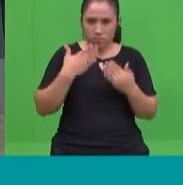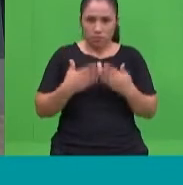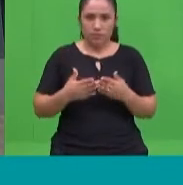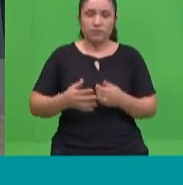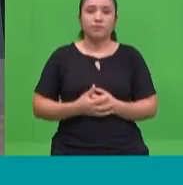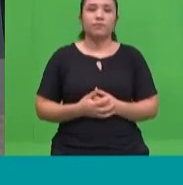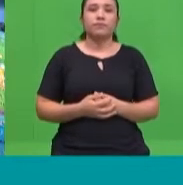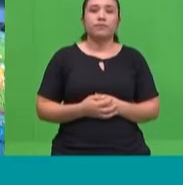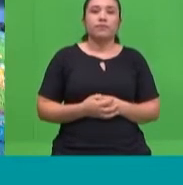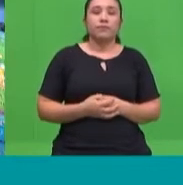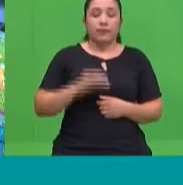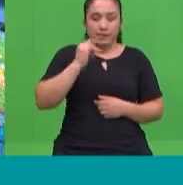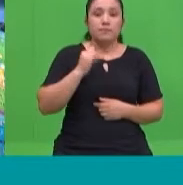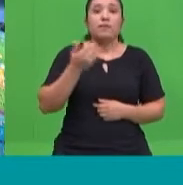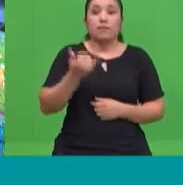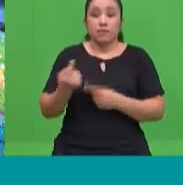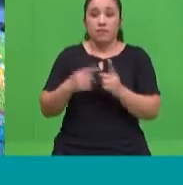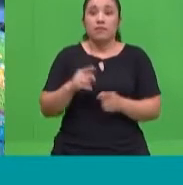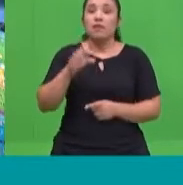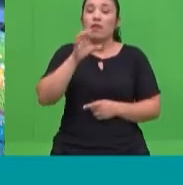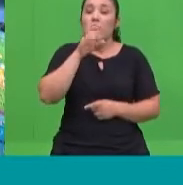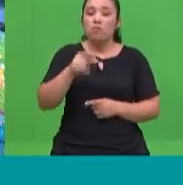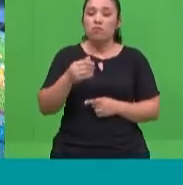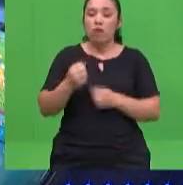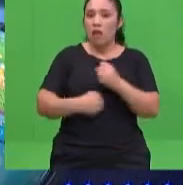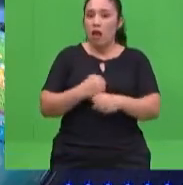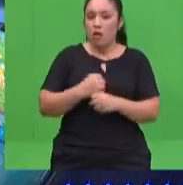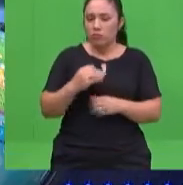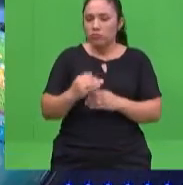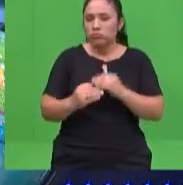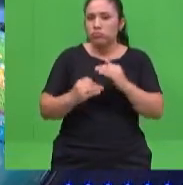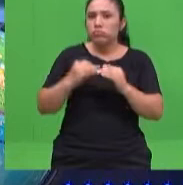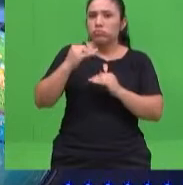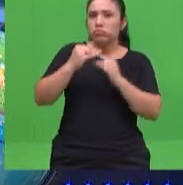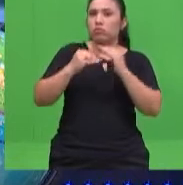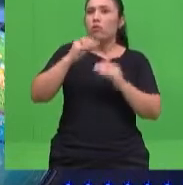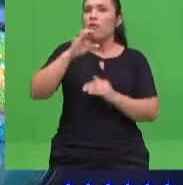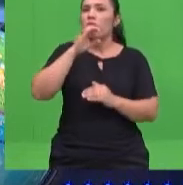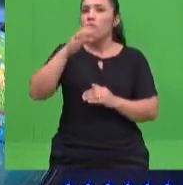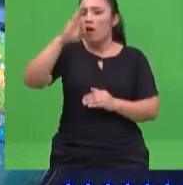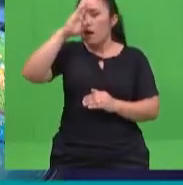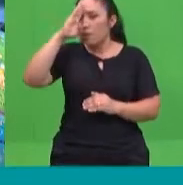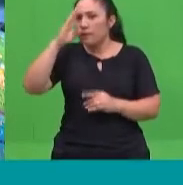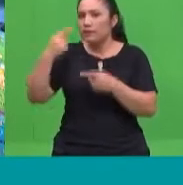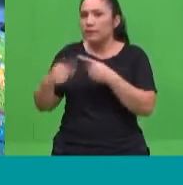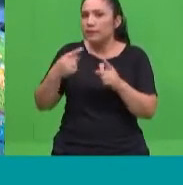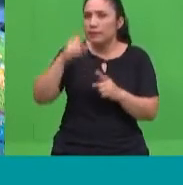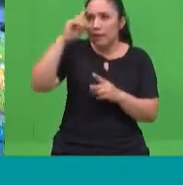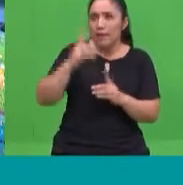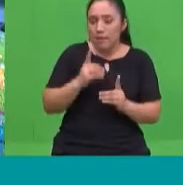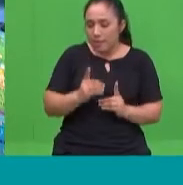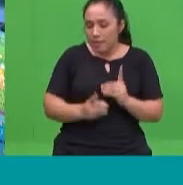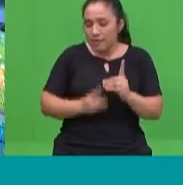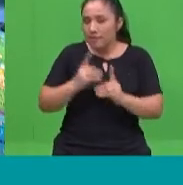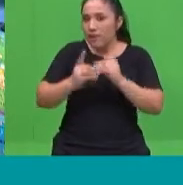autonomía progresiva. Ellos según sus edades van adquiriendo normas, hábitos, y eso van desarrollando en sus